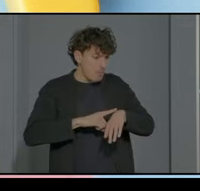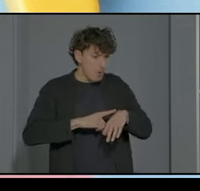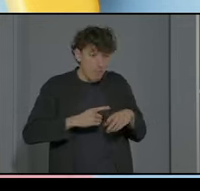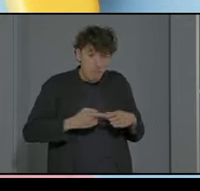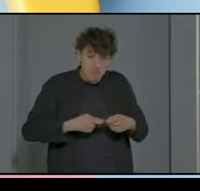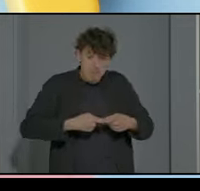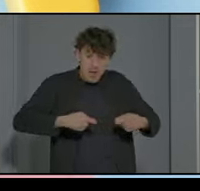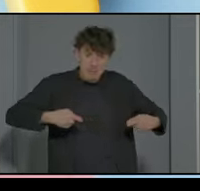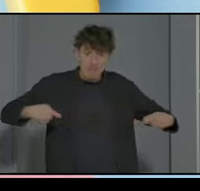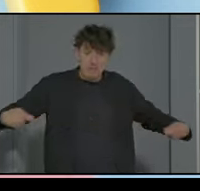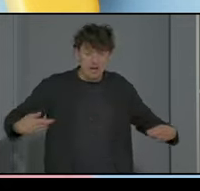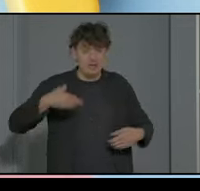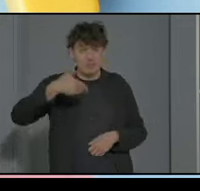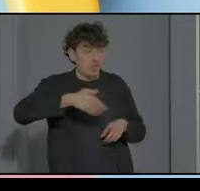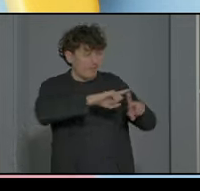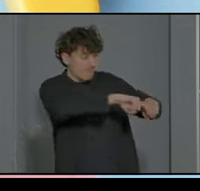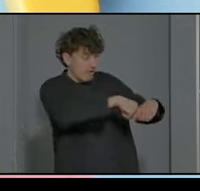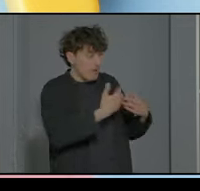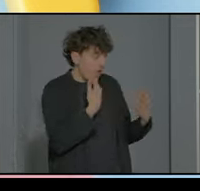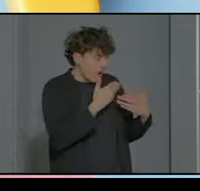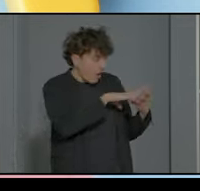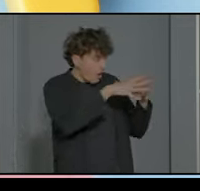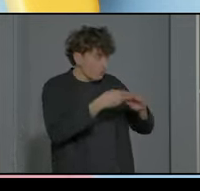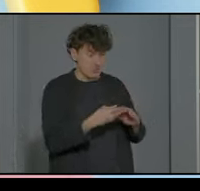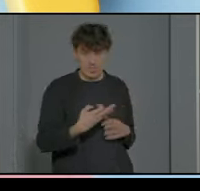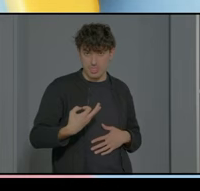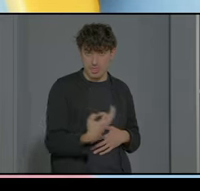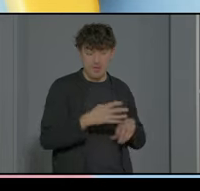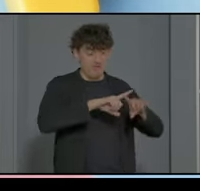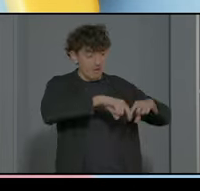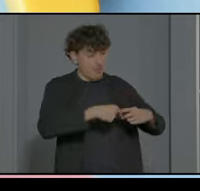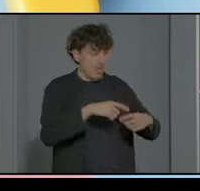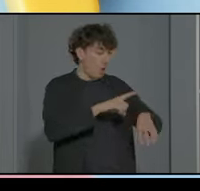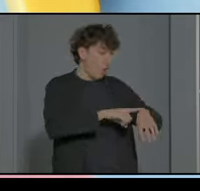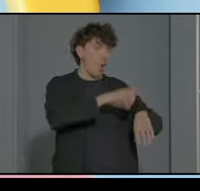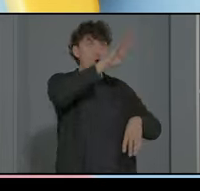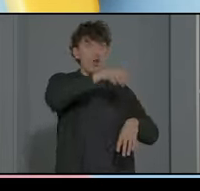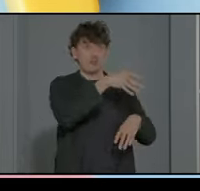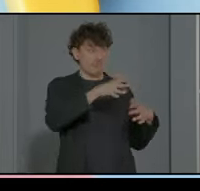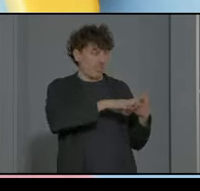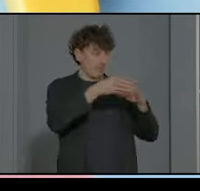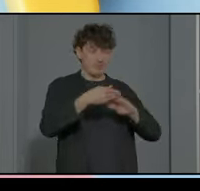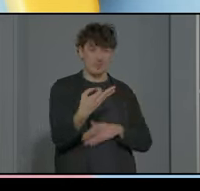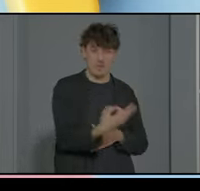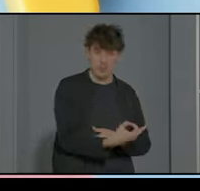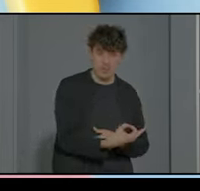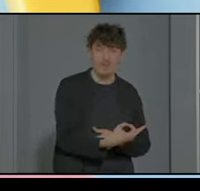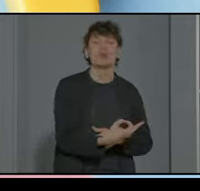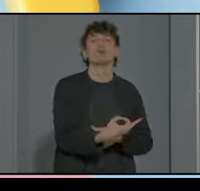importante ajustarlo con la familia porque evidentemente supone para la familia pues una adaptación de horarios de y